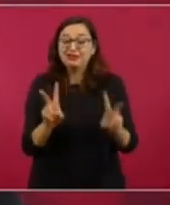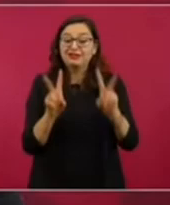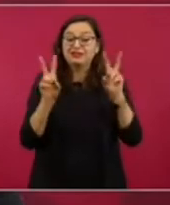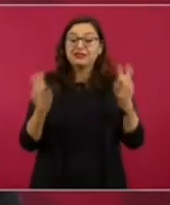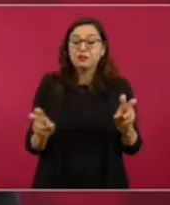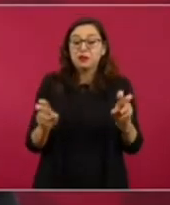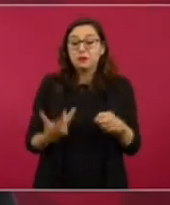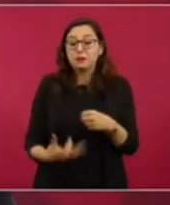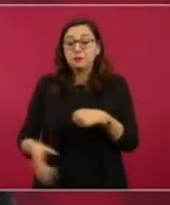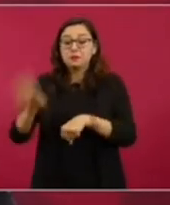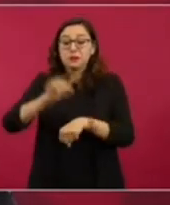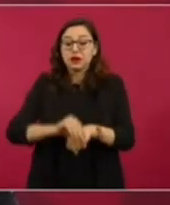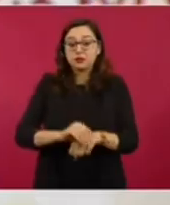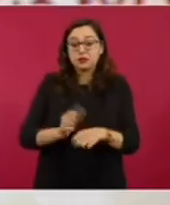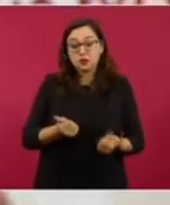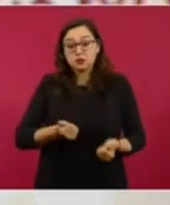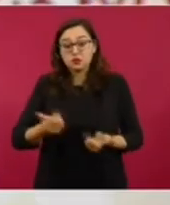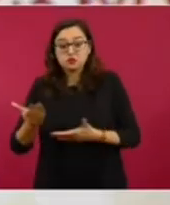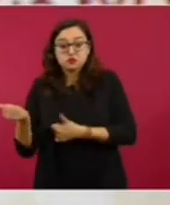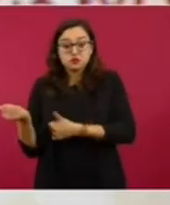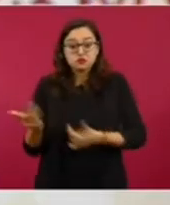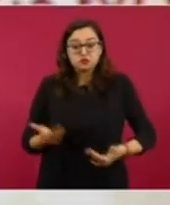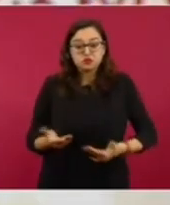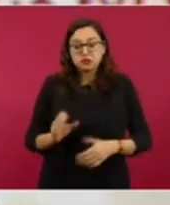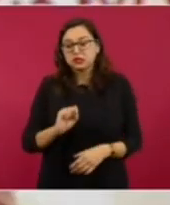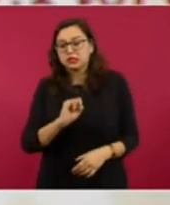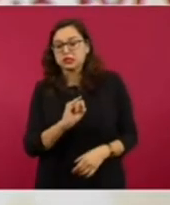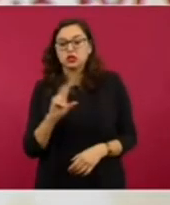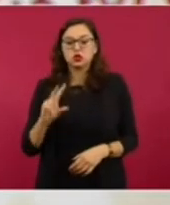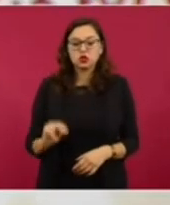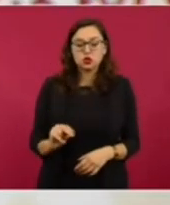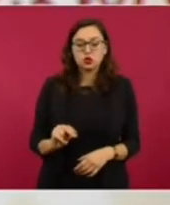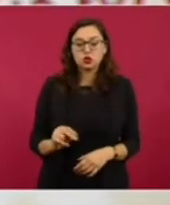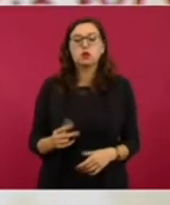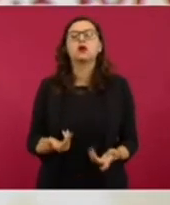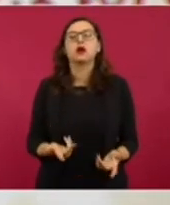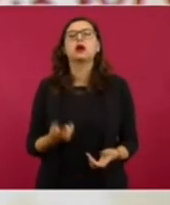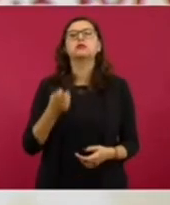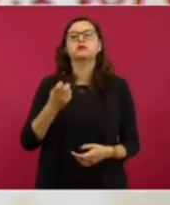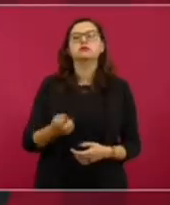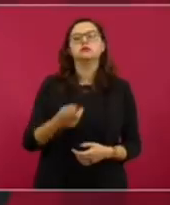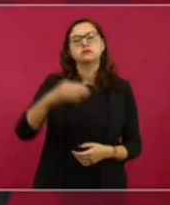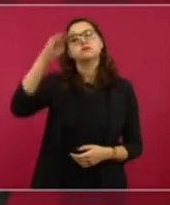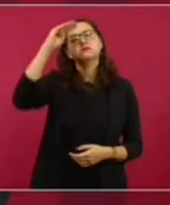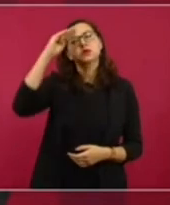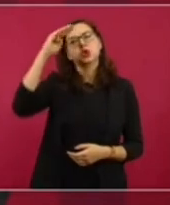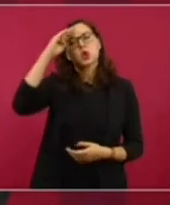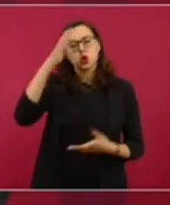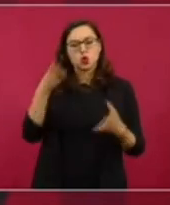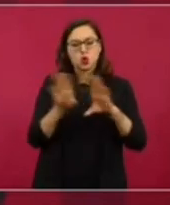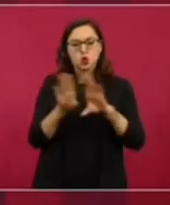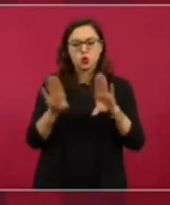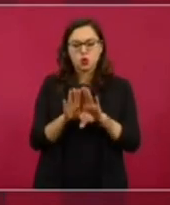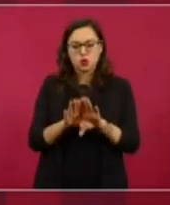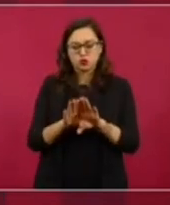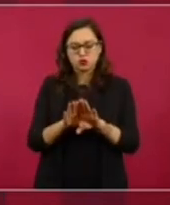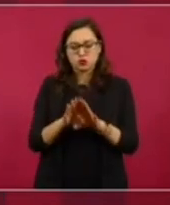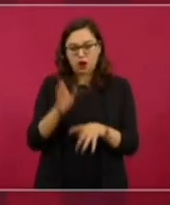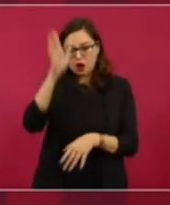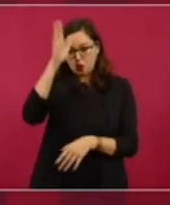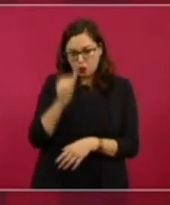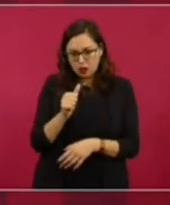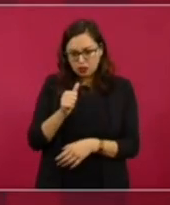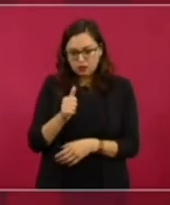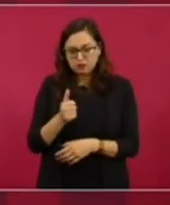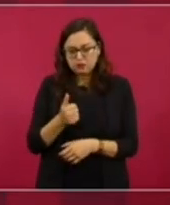Entonces, como México tiene una posición en no intervención, seremos muy cuidadosos en ese punto, pero definitivamente México